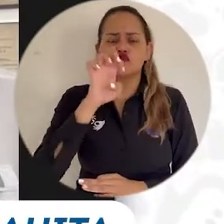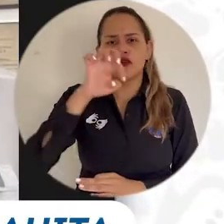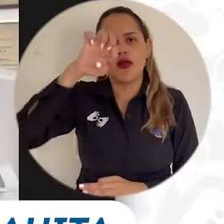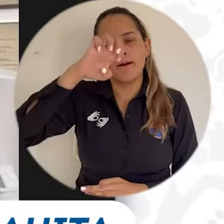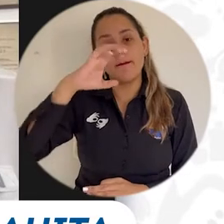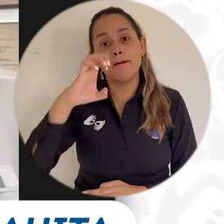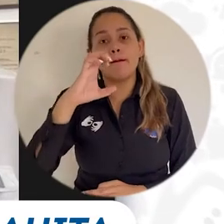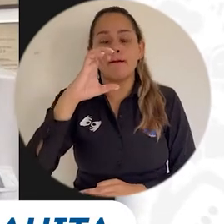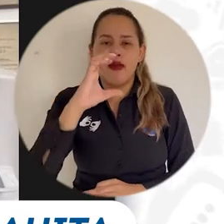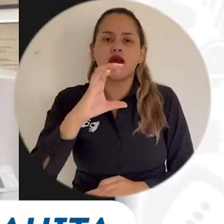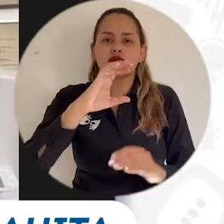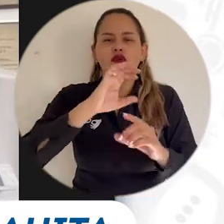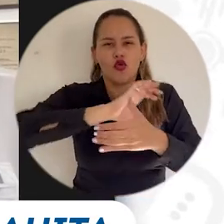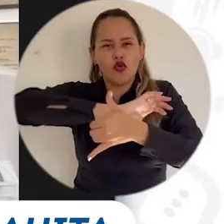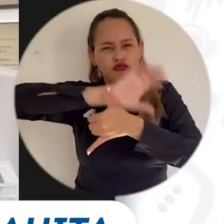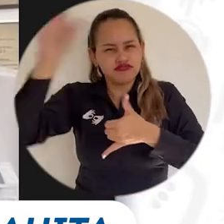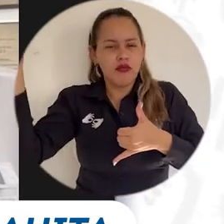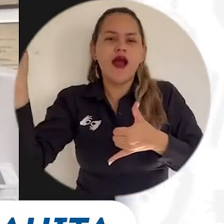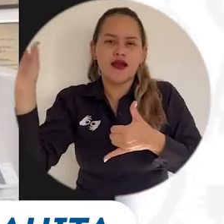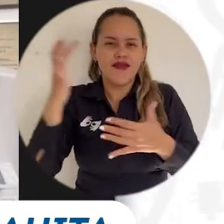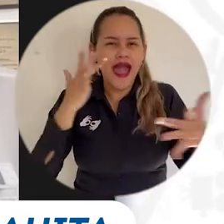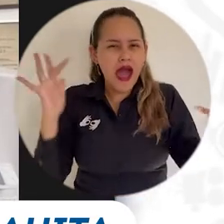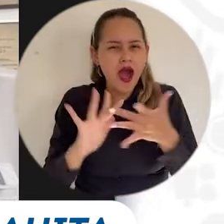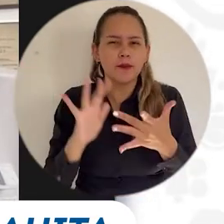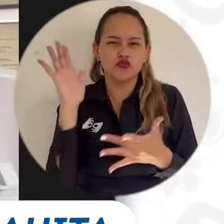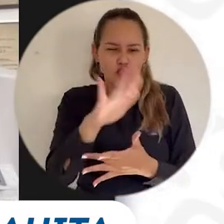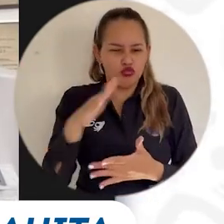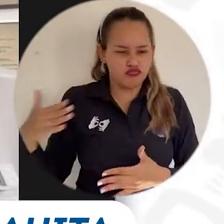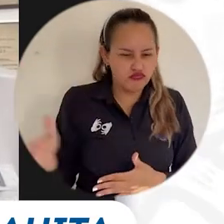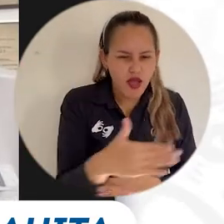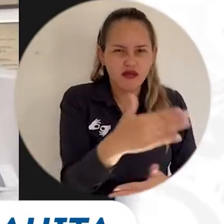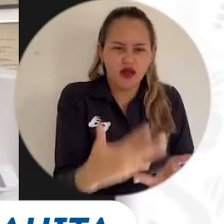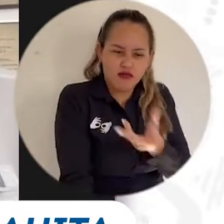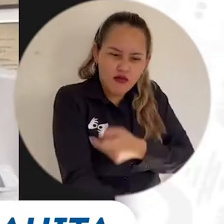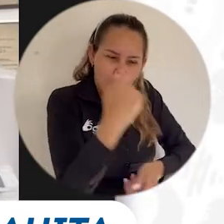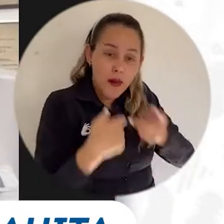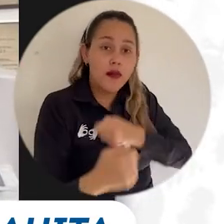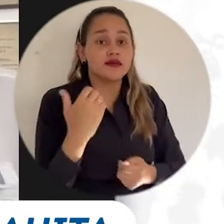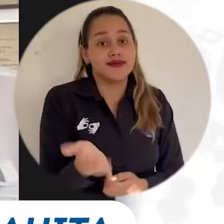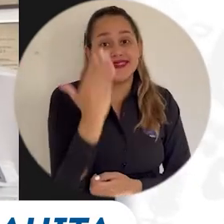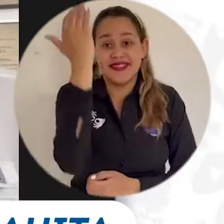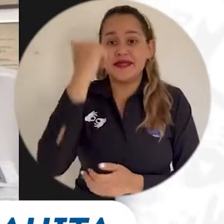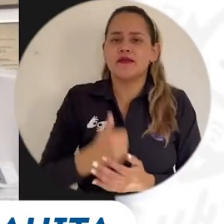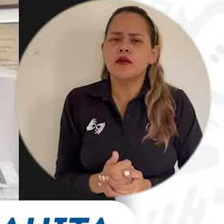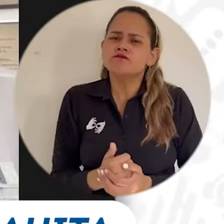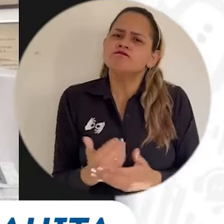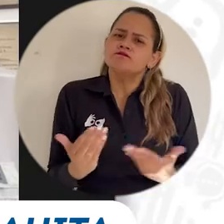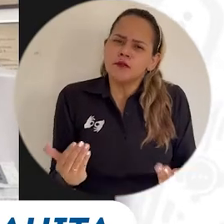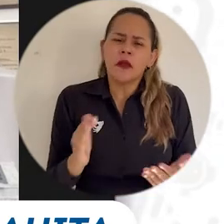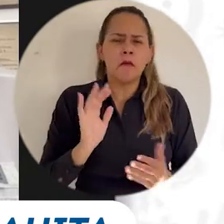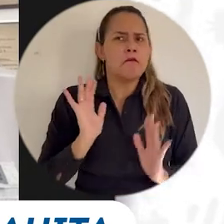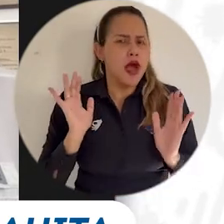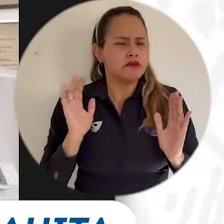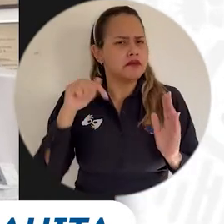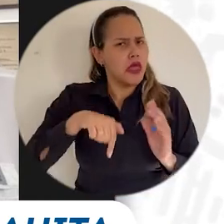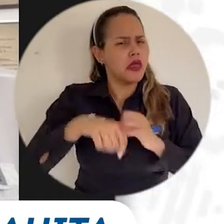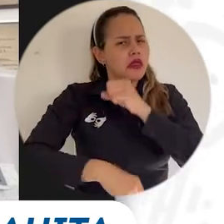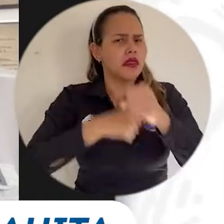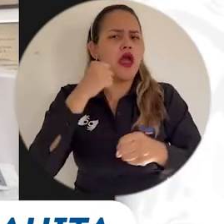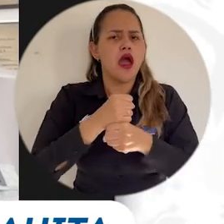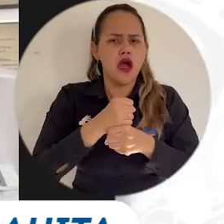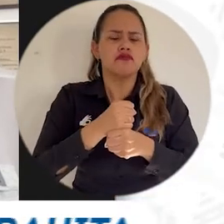área del Caribe en acuacultura. Así que cada día vamos enriqueciendo este sistema. Igualmente este año tenemos